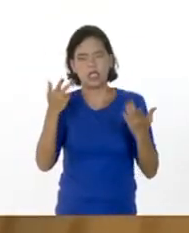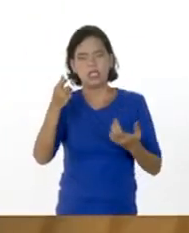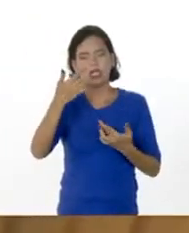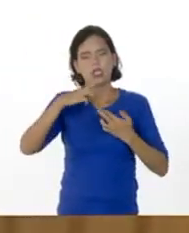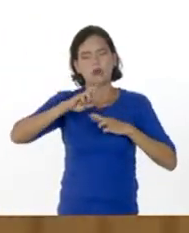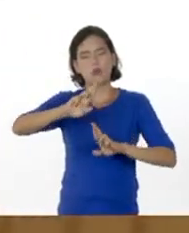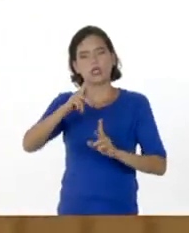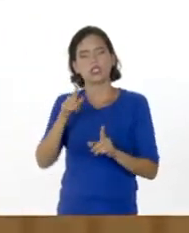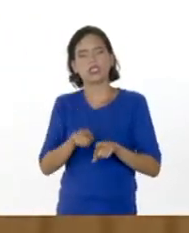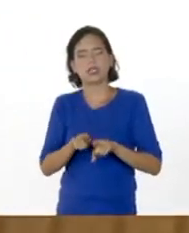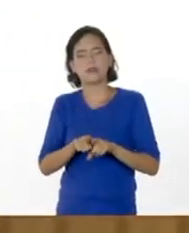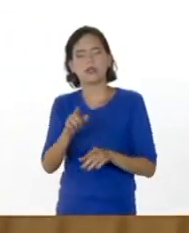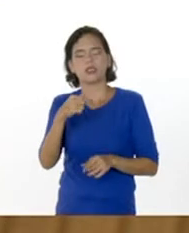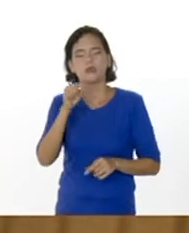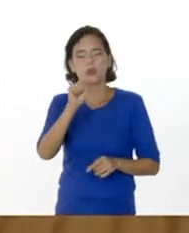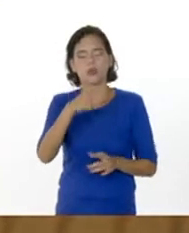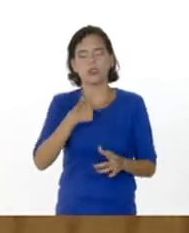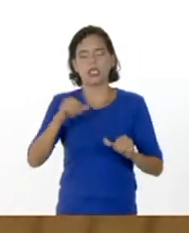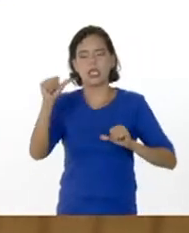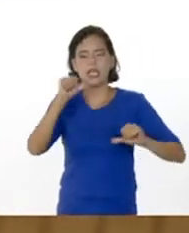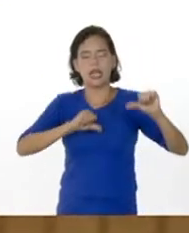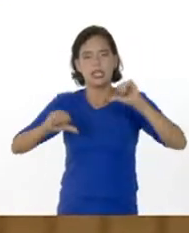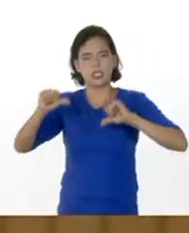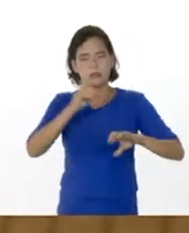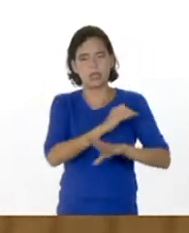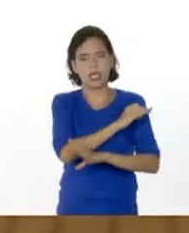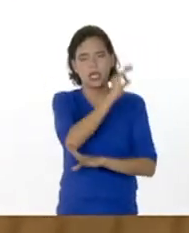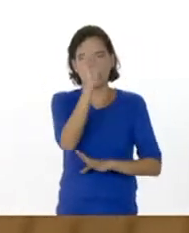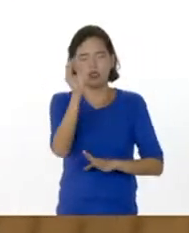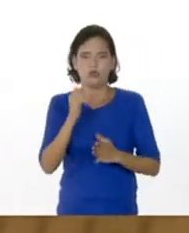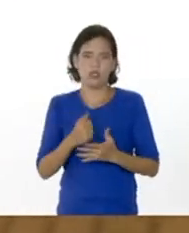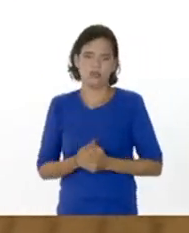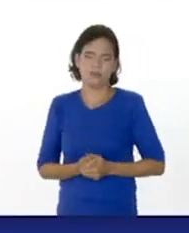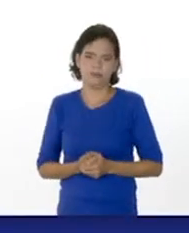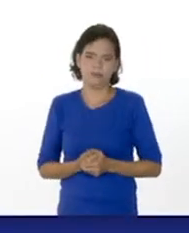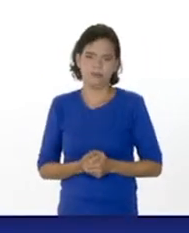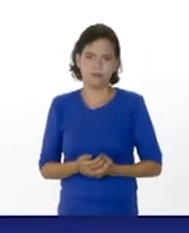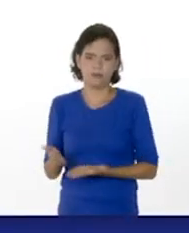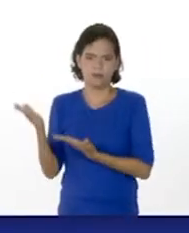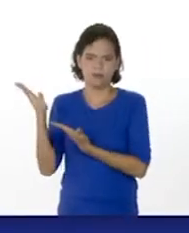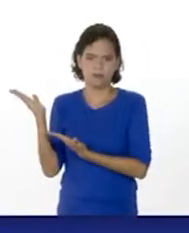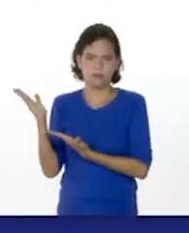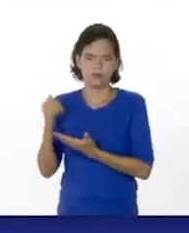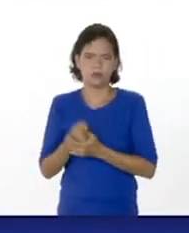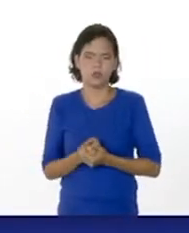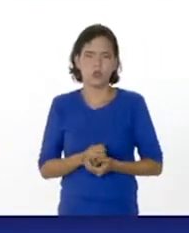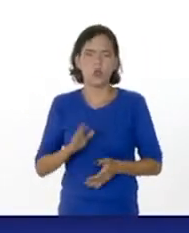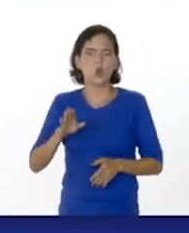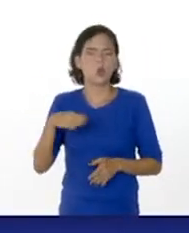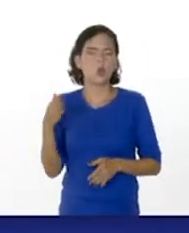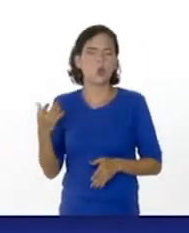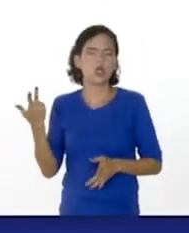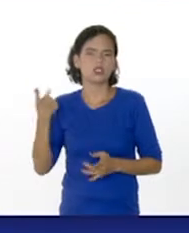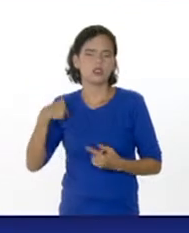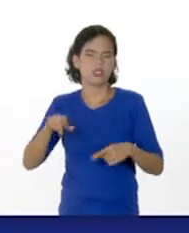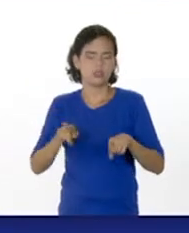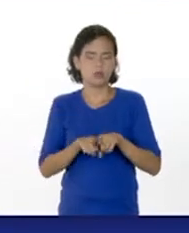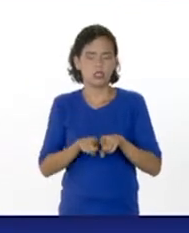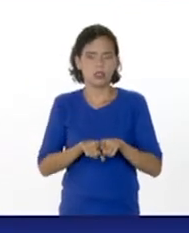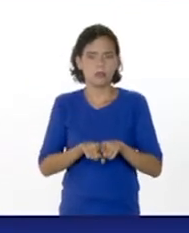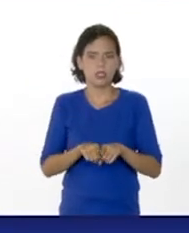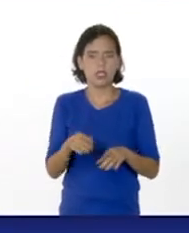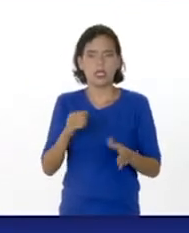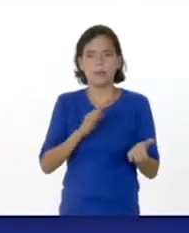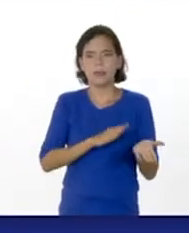en cuenta desde el punto de vista de la química orgánica con el estereato de sodio, cuando tenemos también la